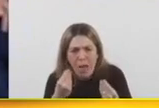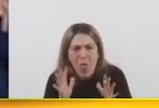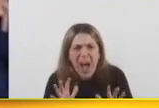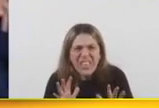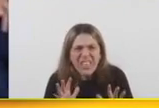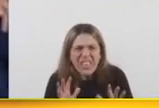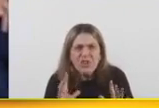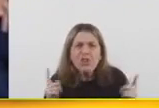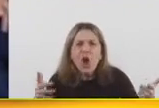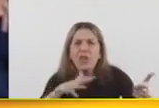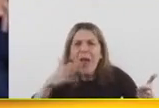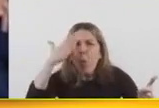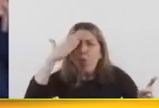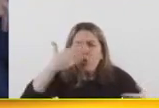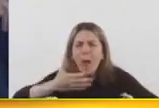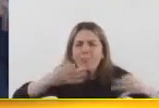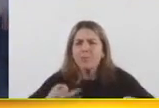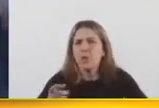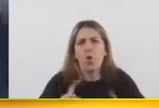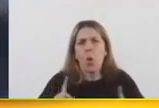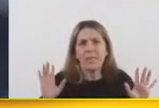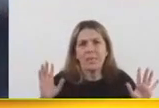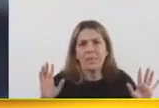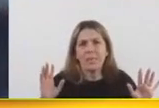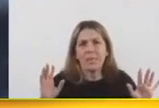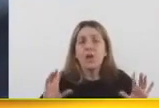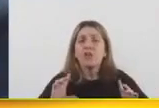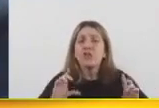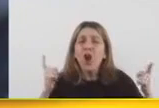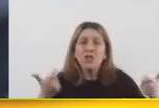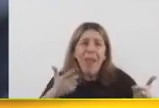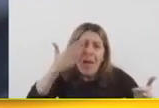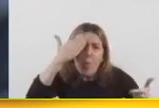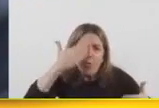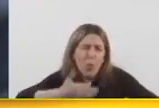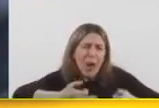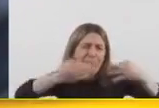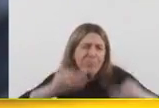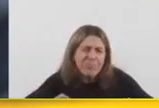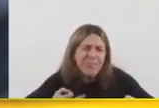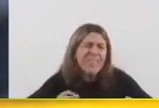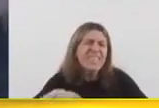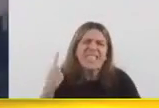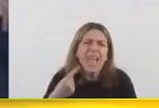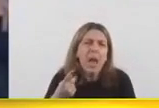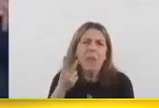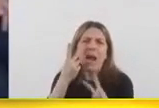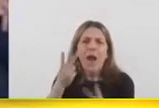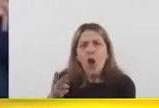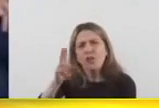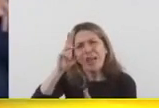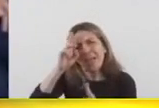ética. Ahí estamos escuchando al presidente de la Nación, Alberto Fernández, anunciando un bono para jubilados y